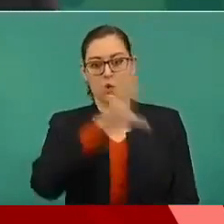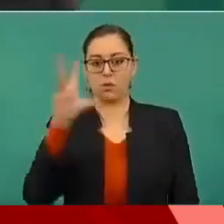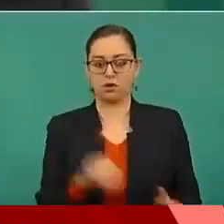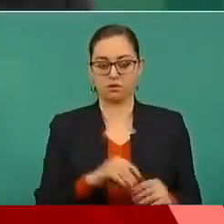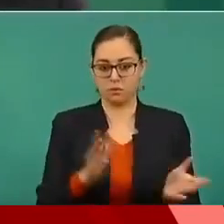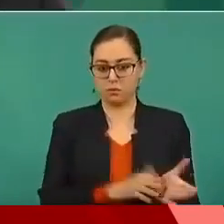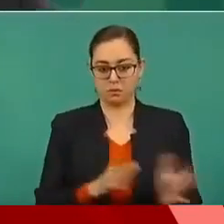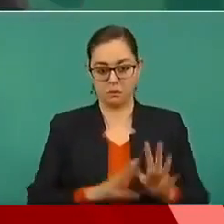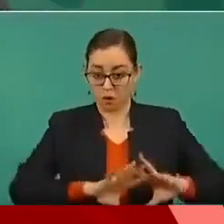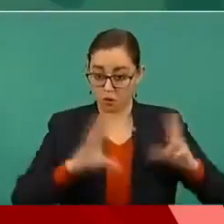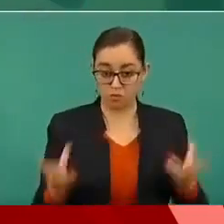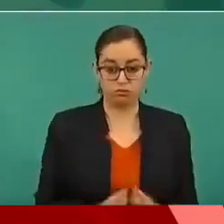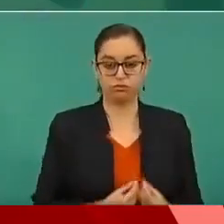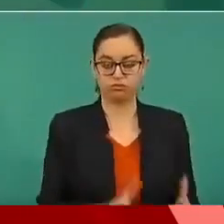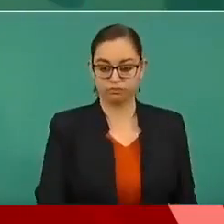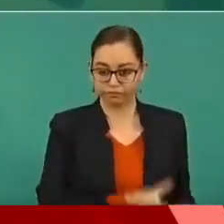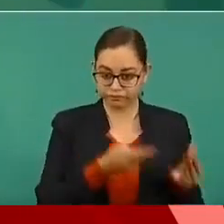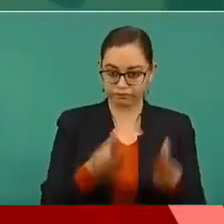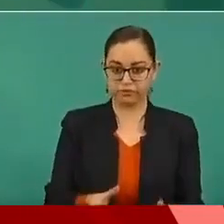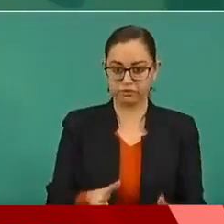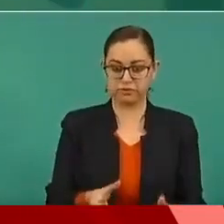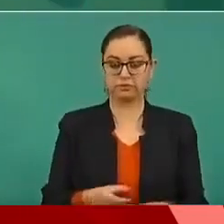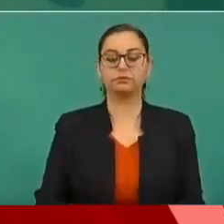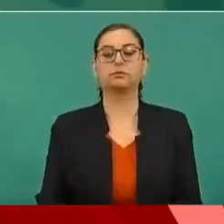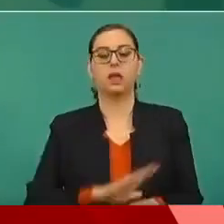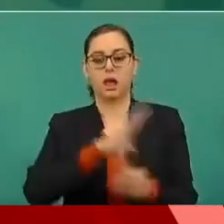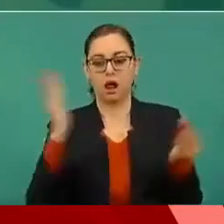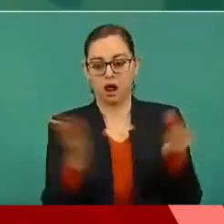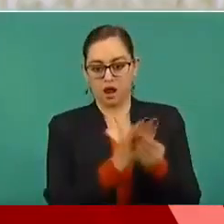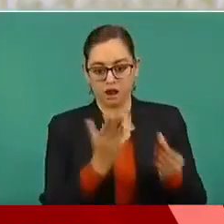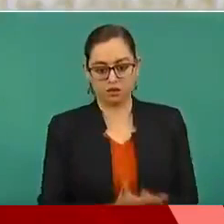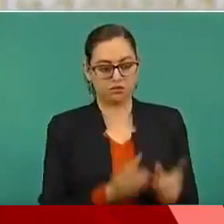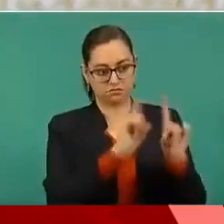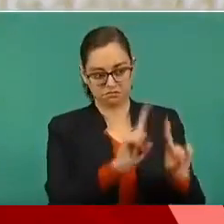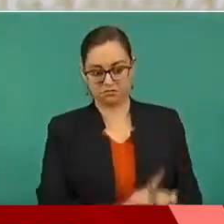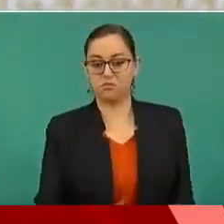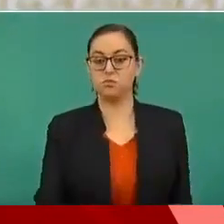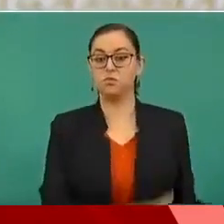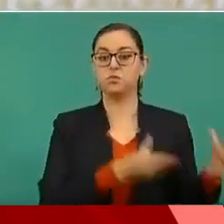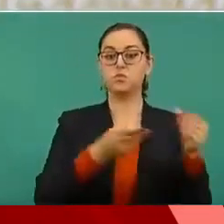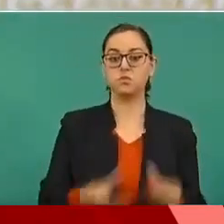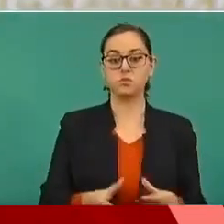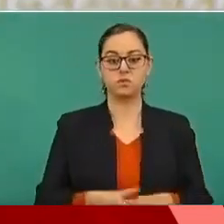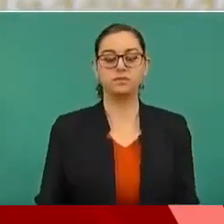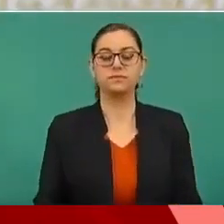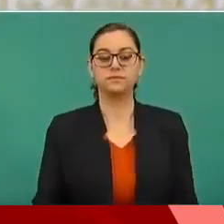documentación, los archivos, los